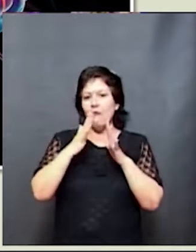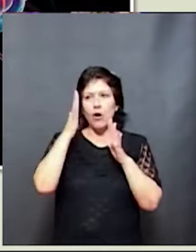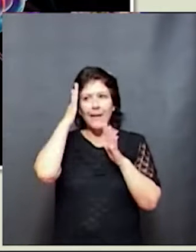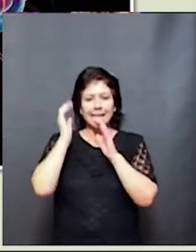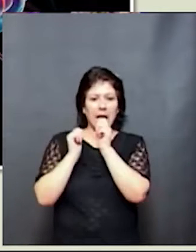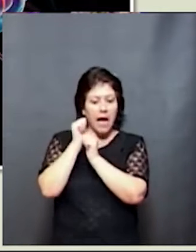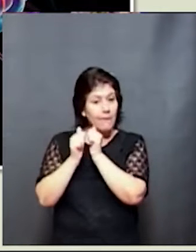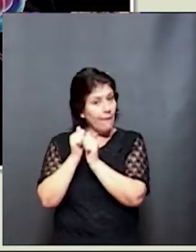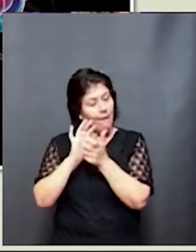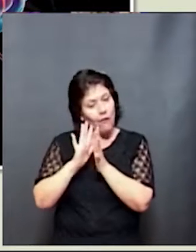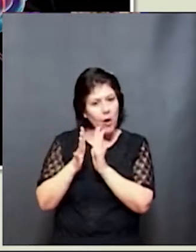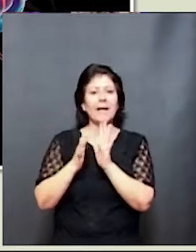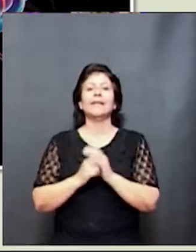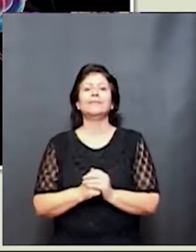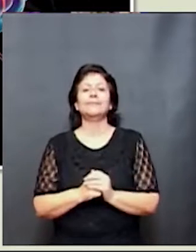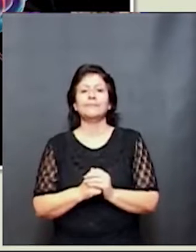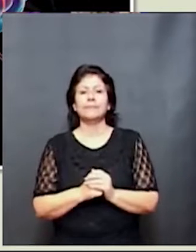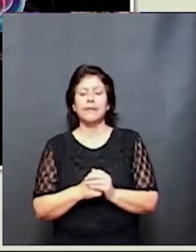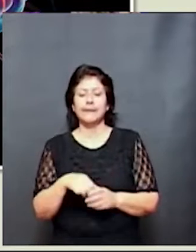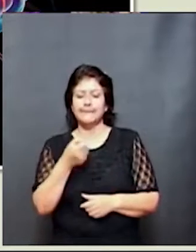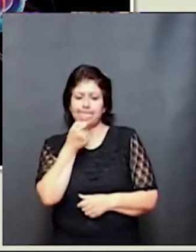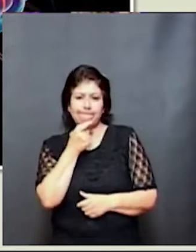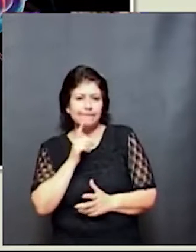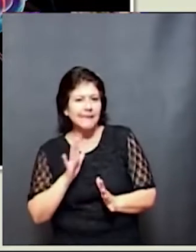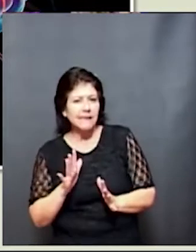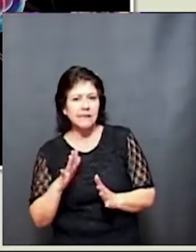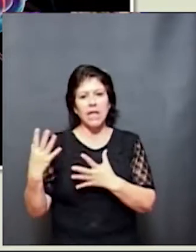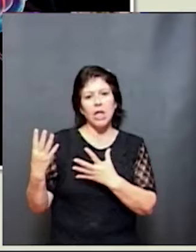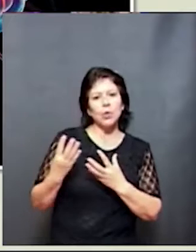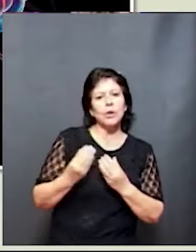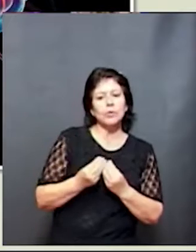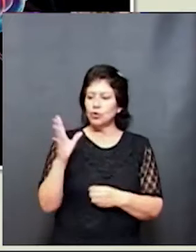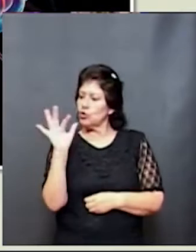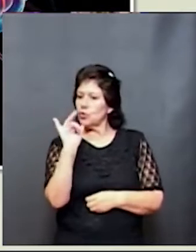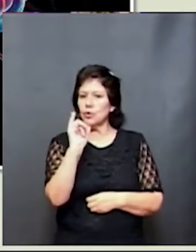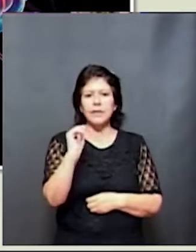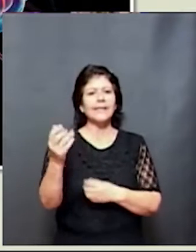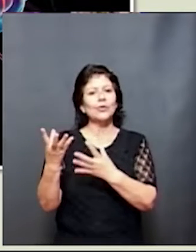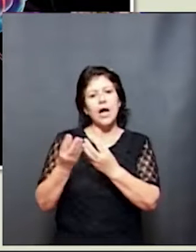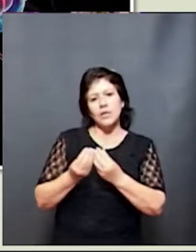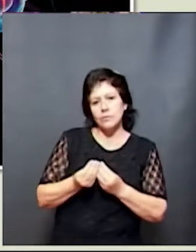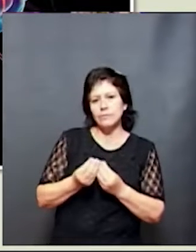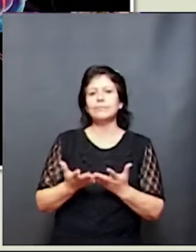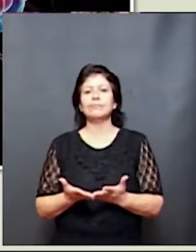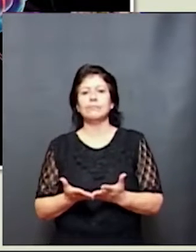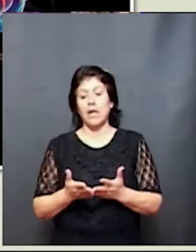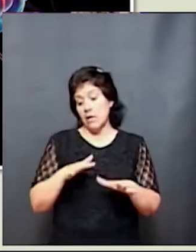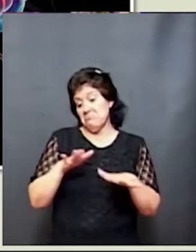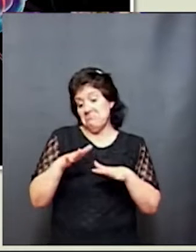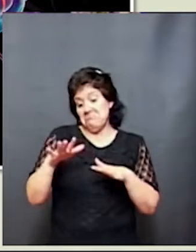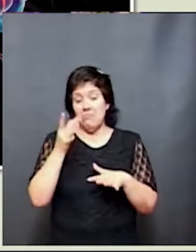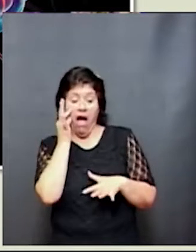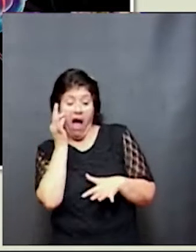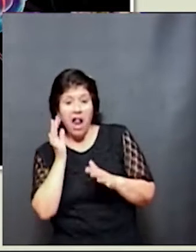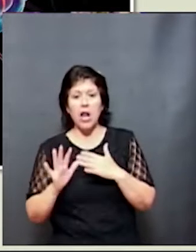extraordinariamente compleja y simple a la vez, nos ayude en la vida cotidiana a realizar acciones, o el cerebro lo